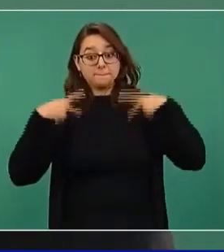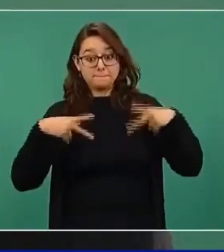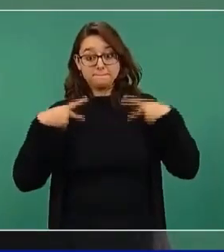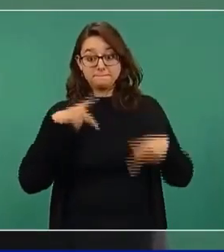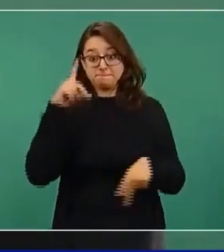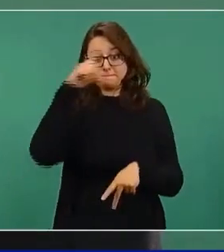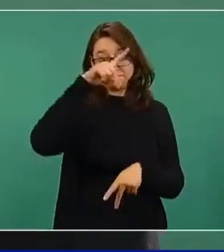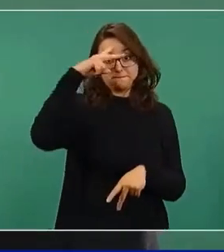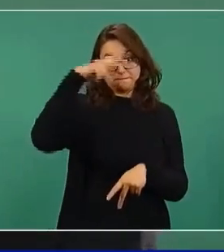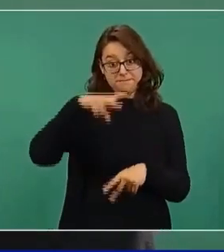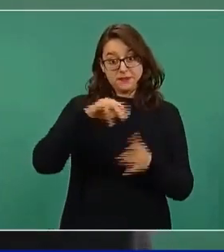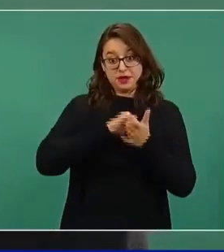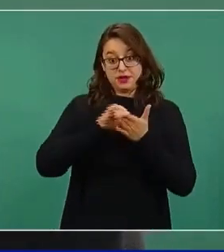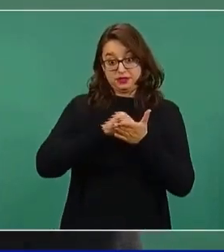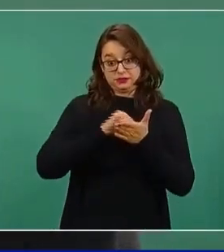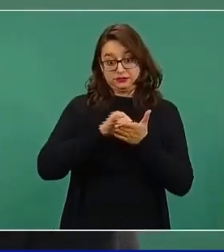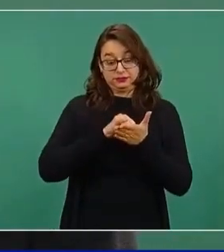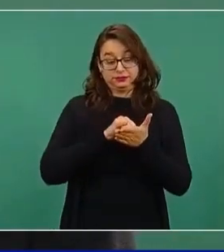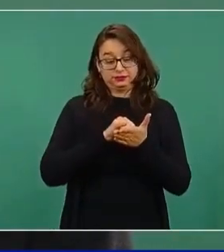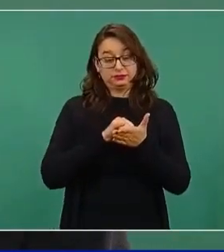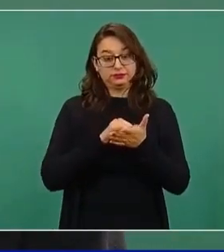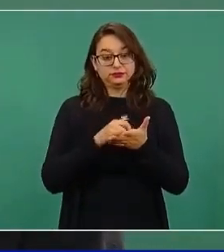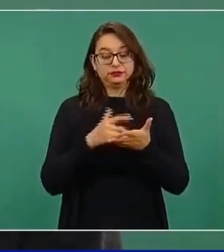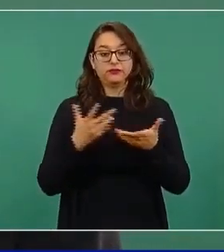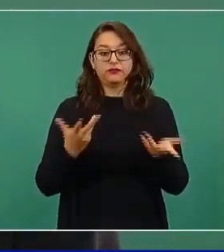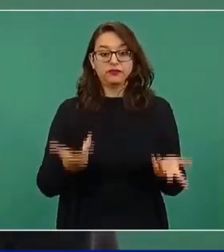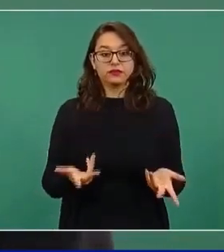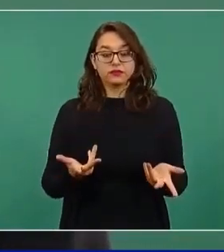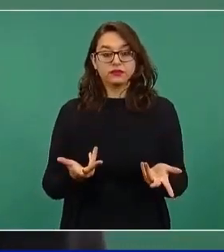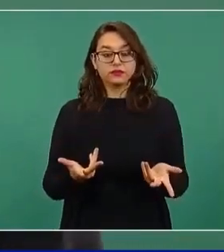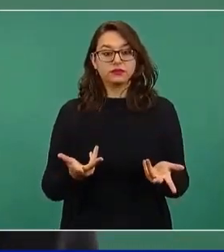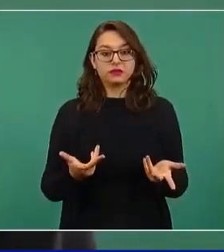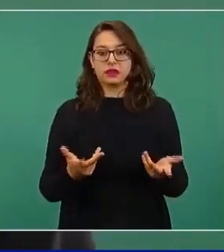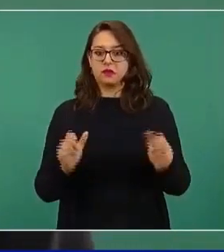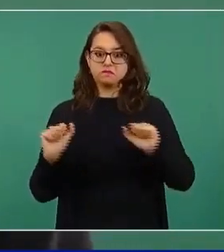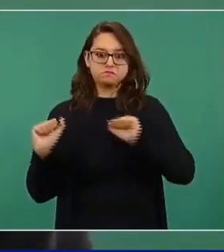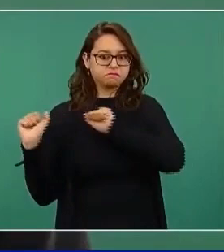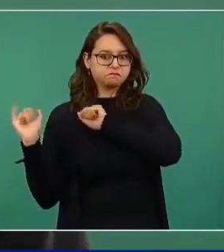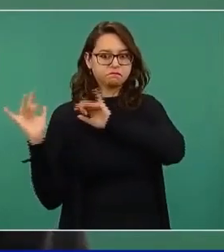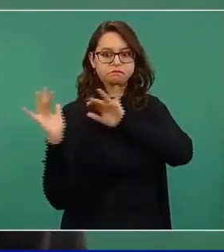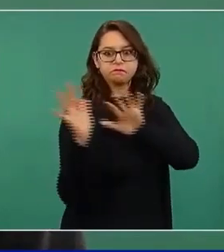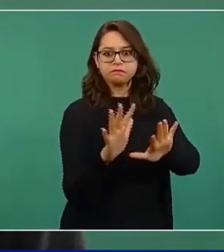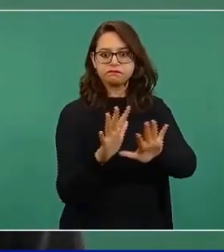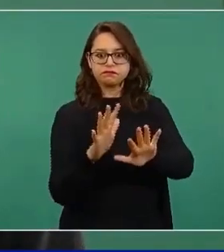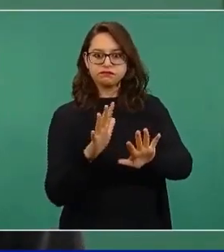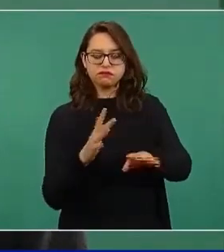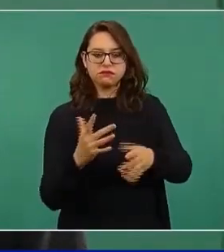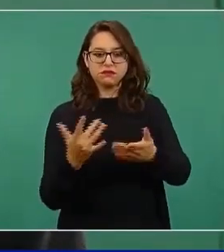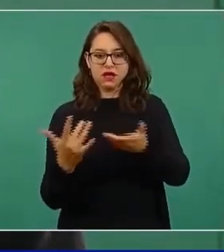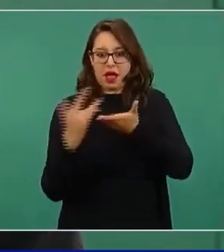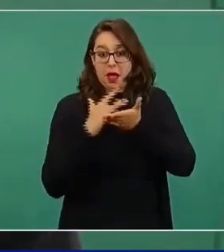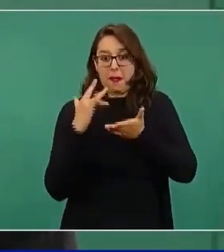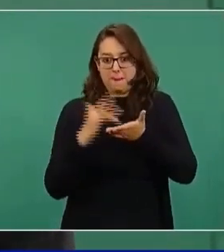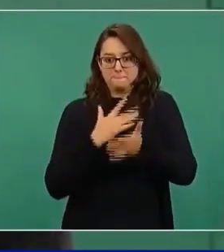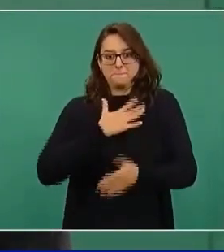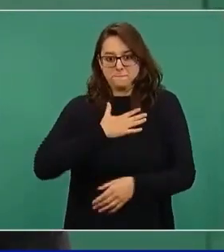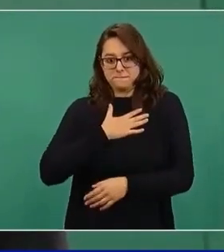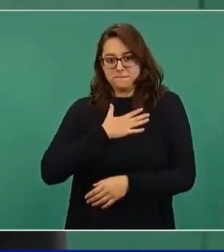en redes sociales estos